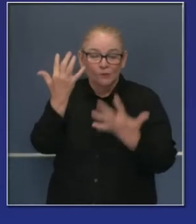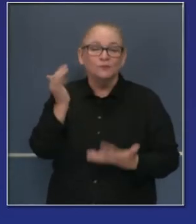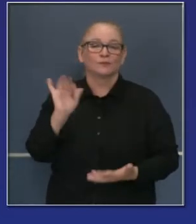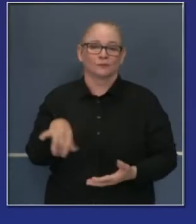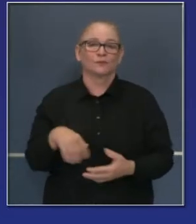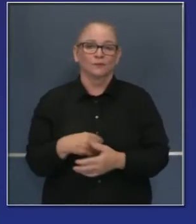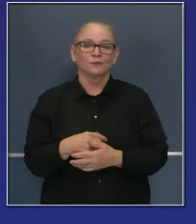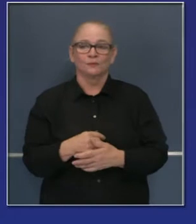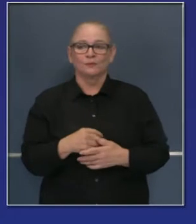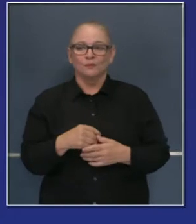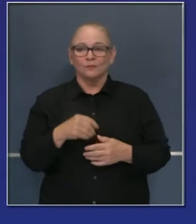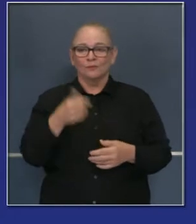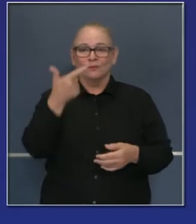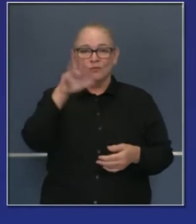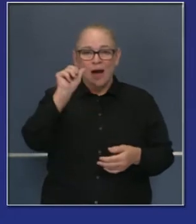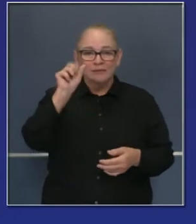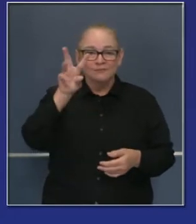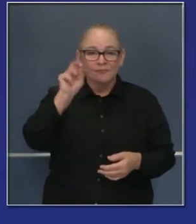Valley y Nevada City.